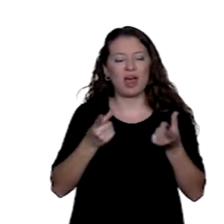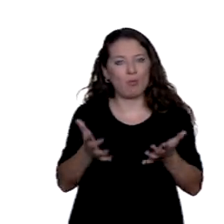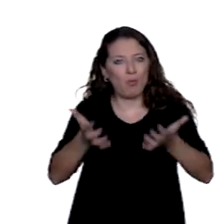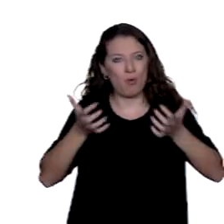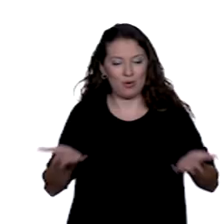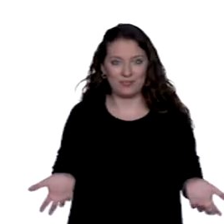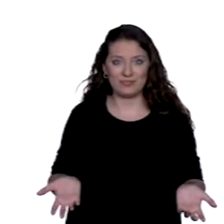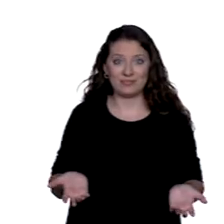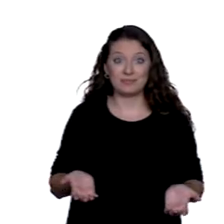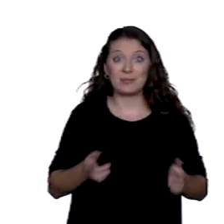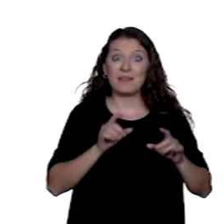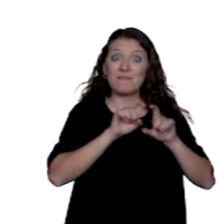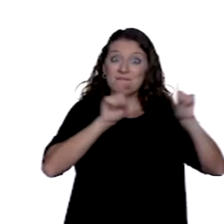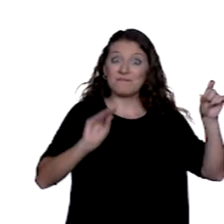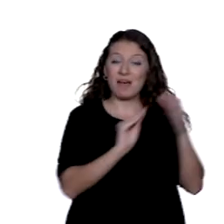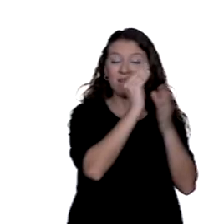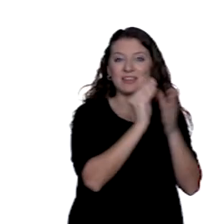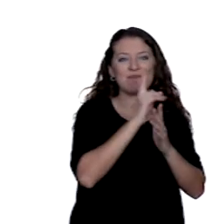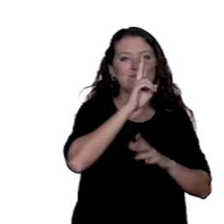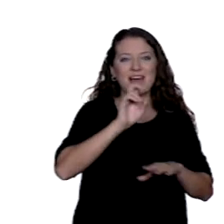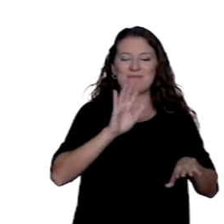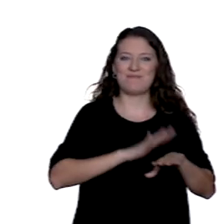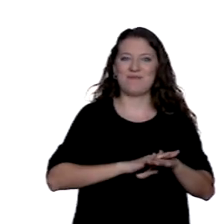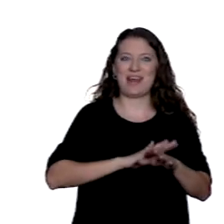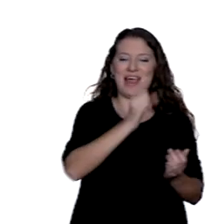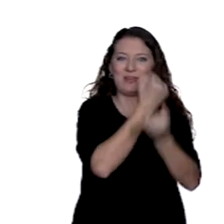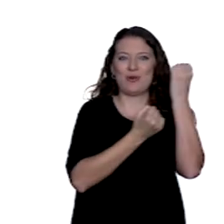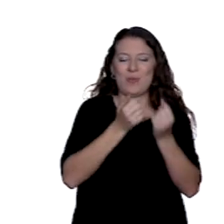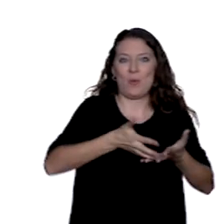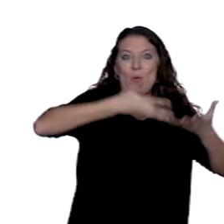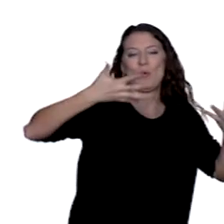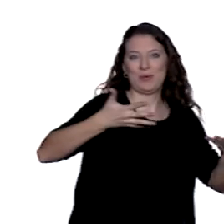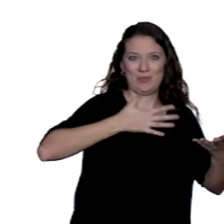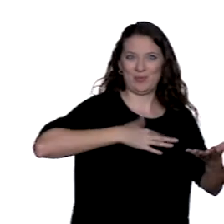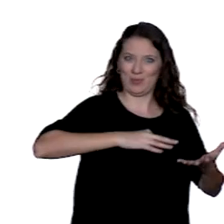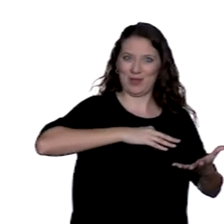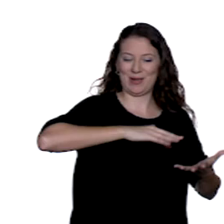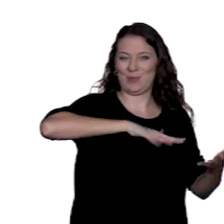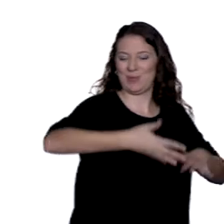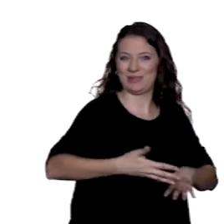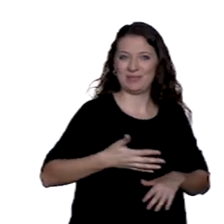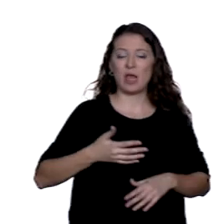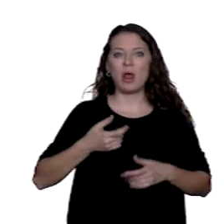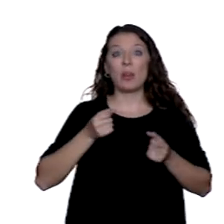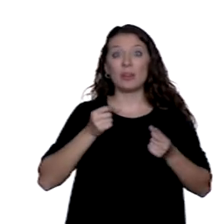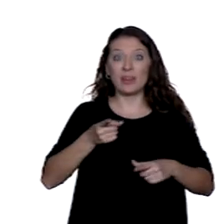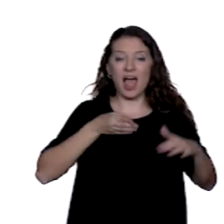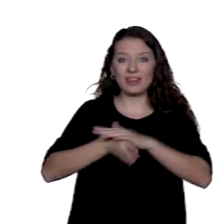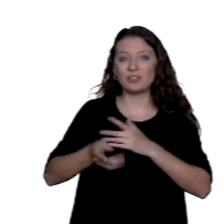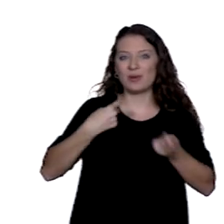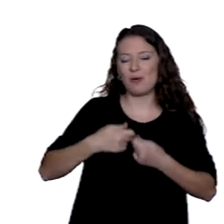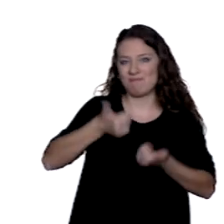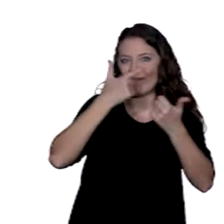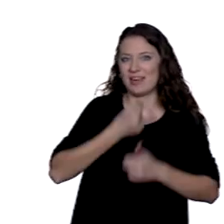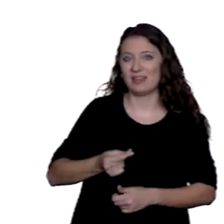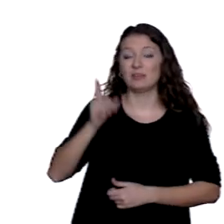fabricantes les sirve para aplicar economías de escala, facilita el acceso a los mercados, optimiza el desarrollo